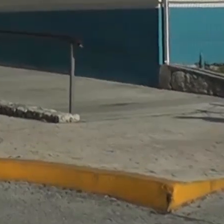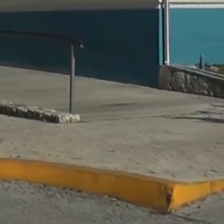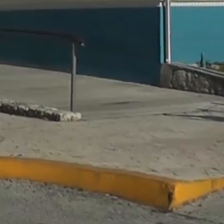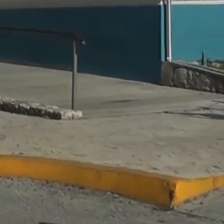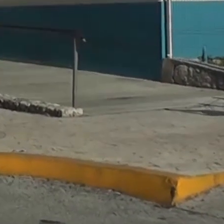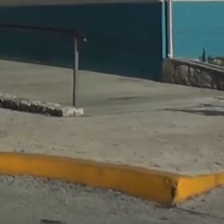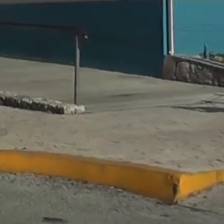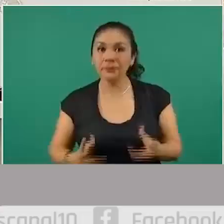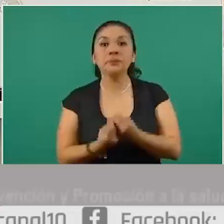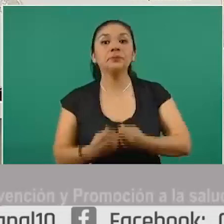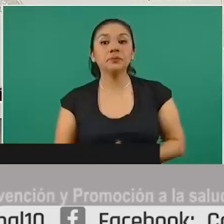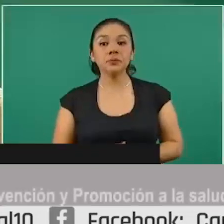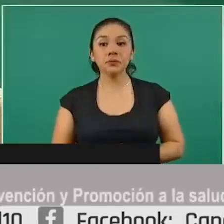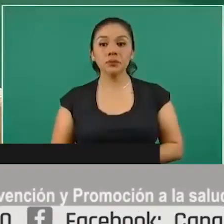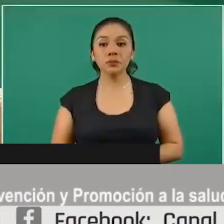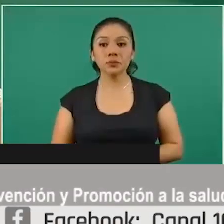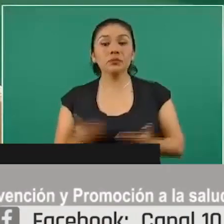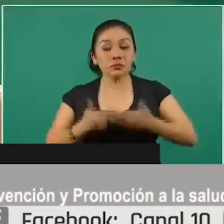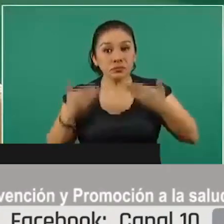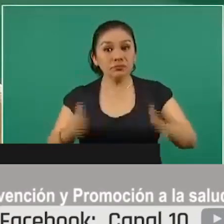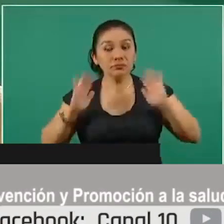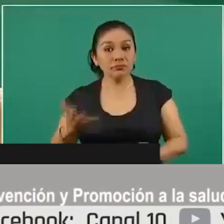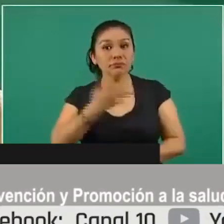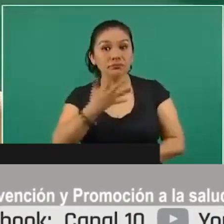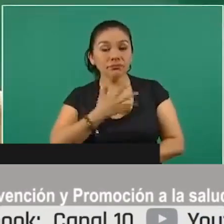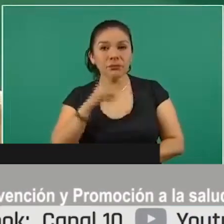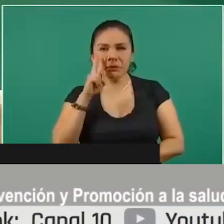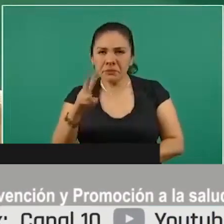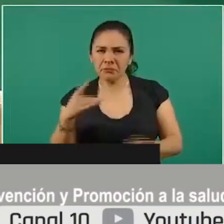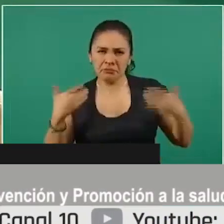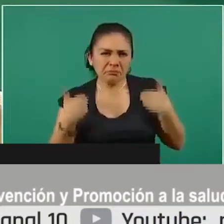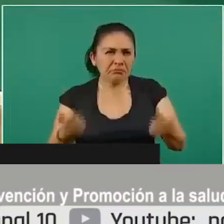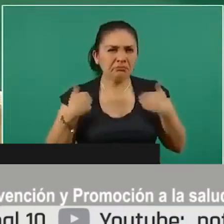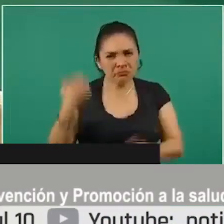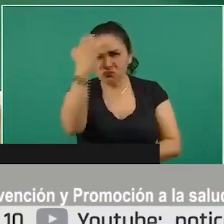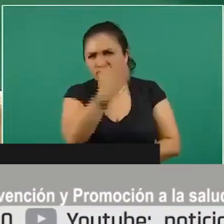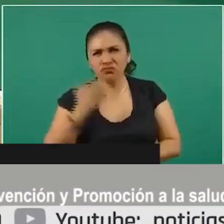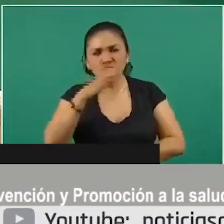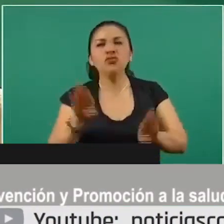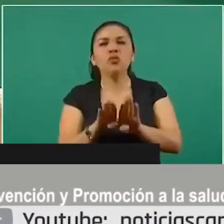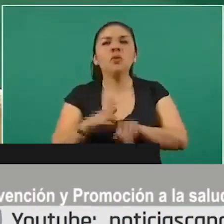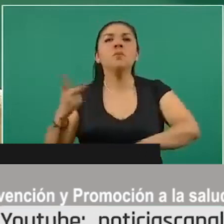los otros 15 días. Tenemos ya desde luego una visualización anticipada de las siguientes dos semanas